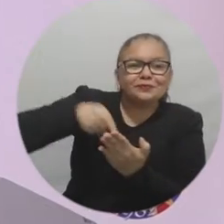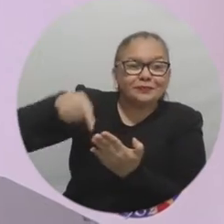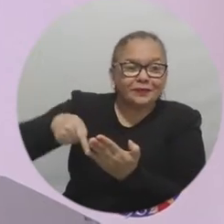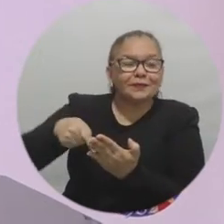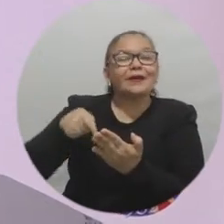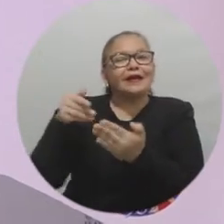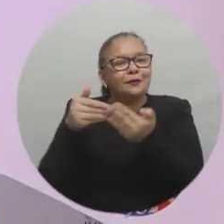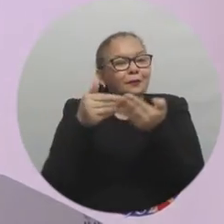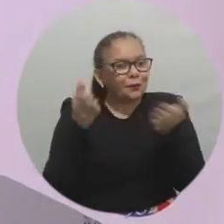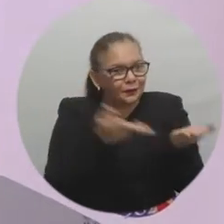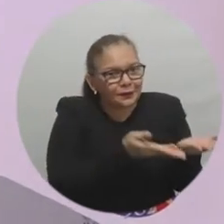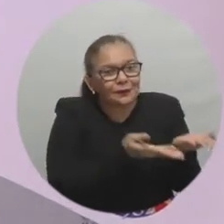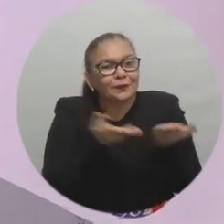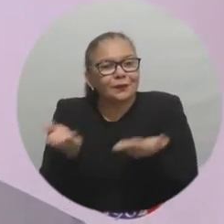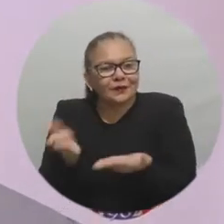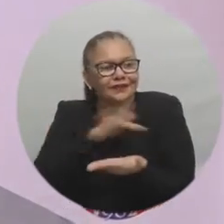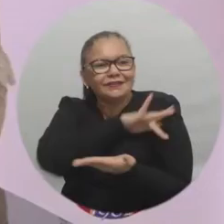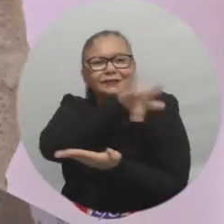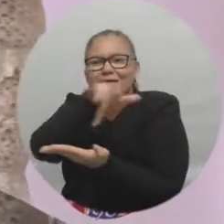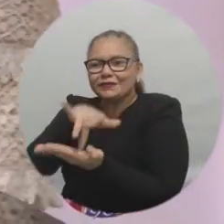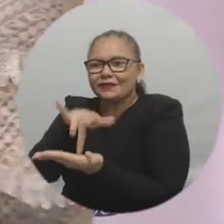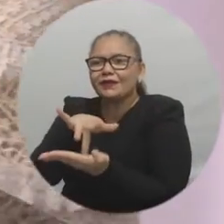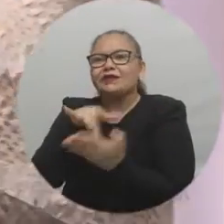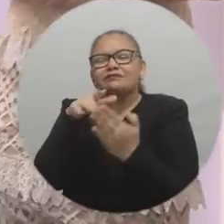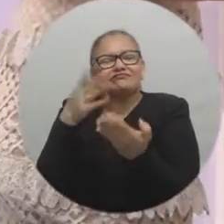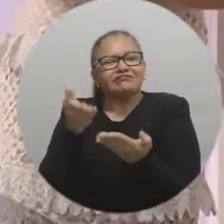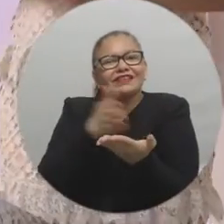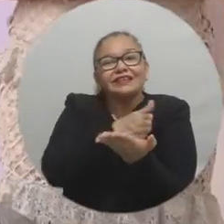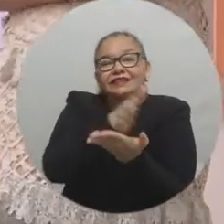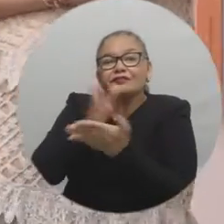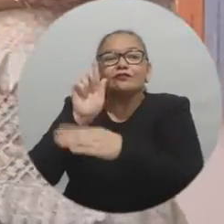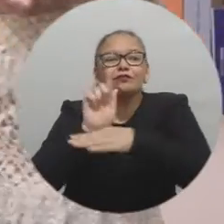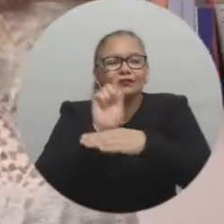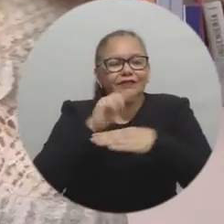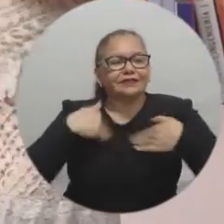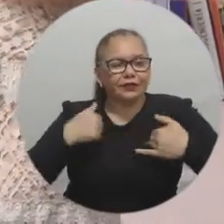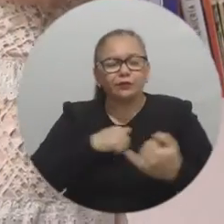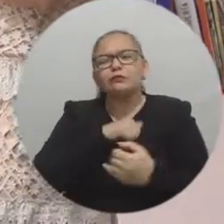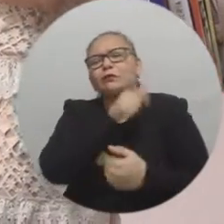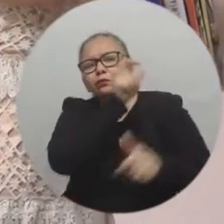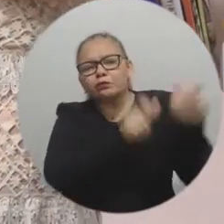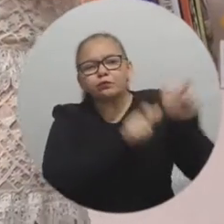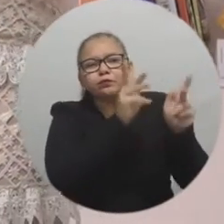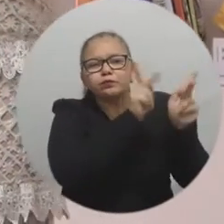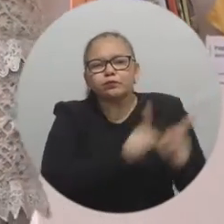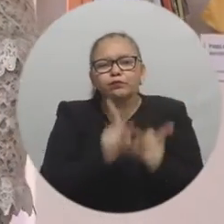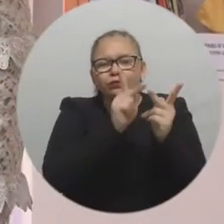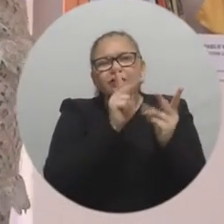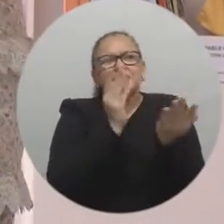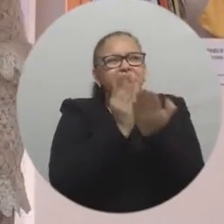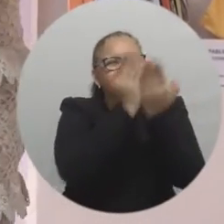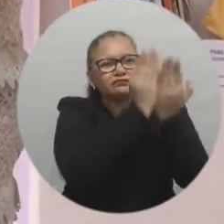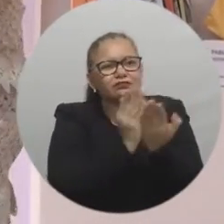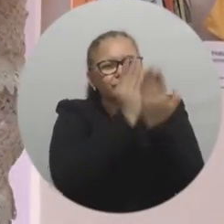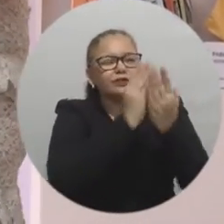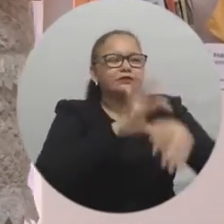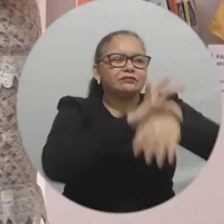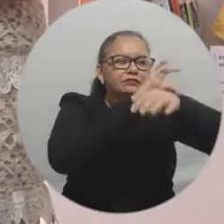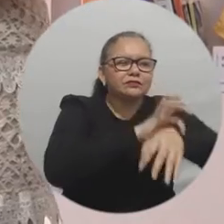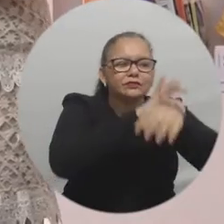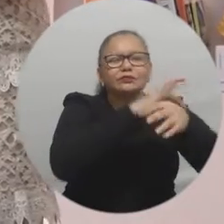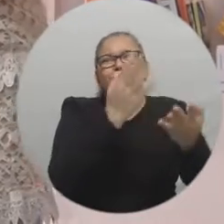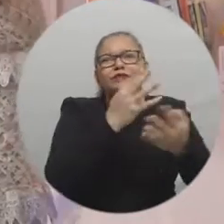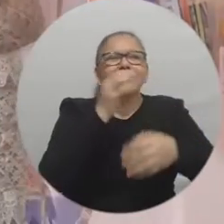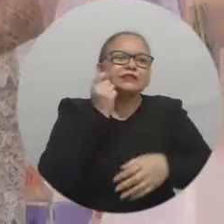y por hoy nos abre las puertas la universidad no solamente para el tema docente asistencial en la Facultad de Salud, para que nuestros estudiantes de medicina,